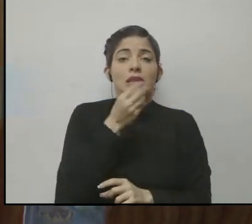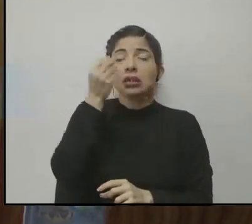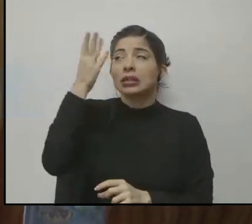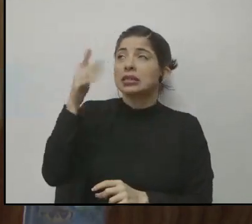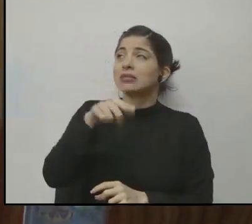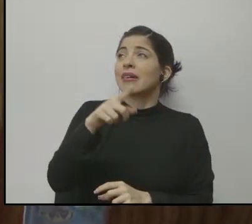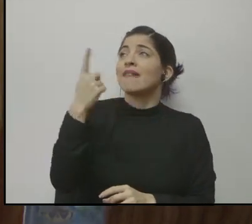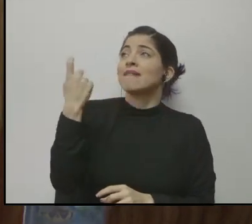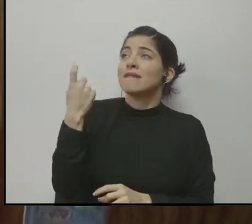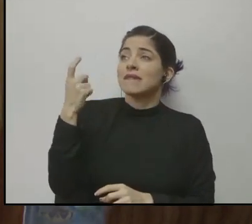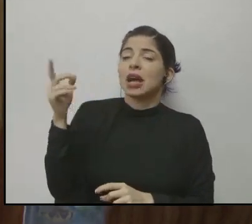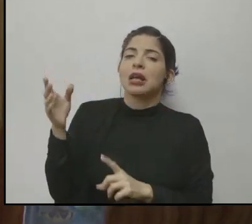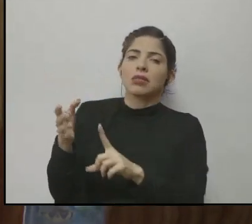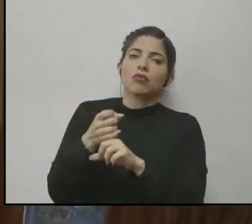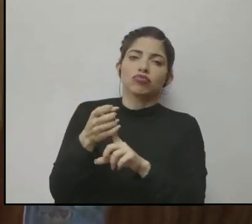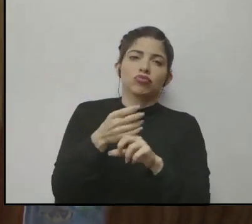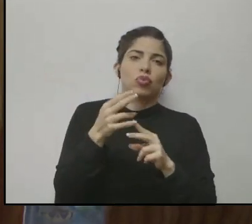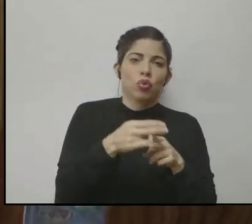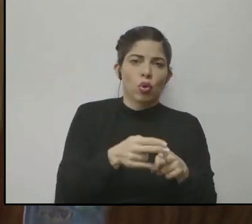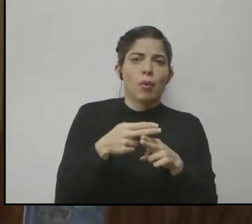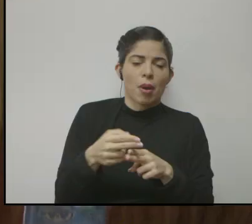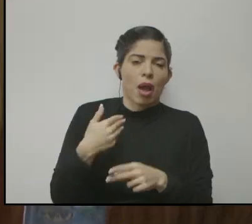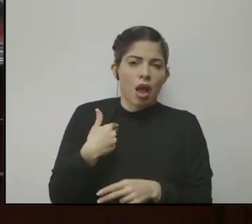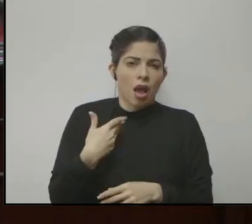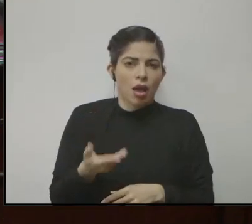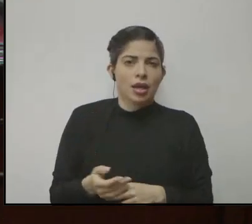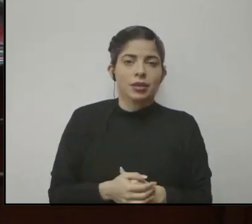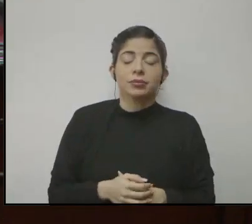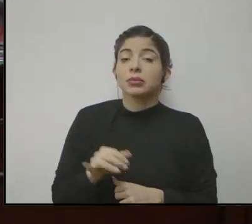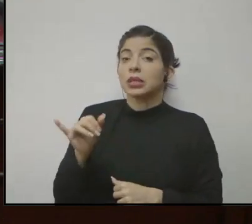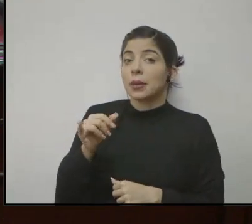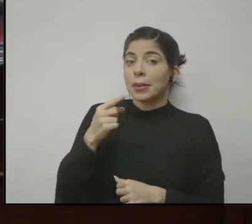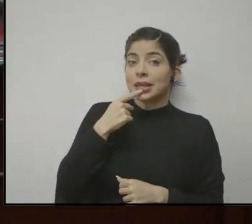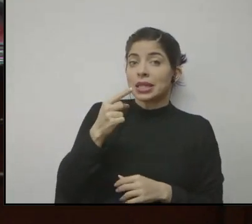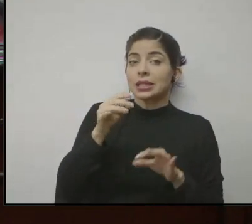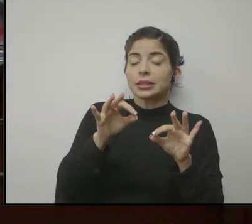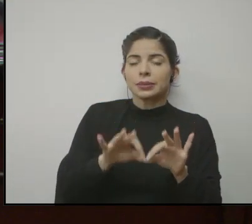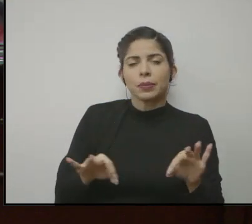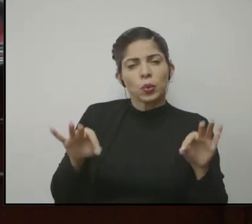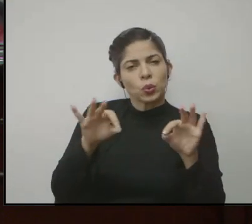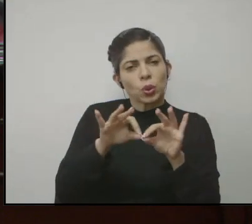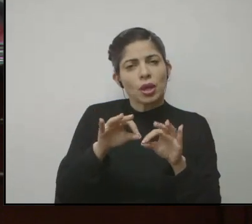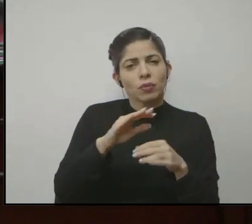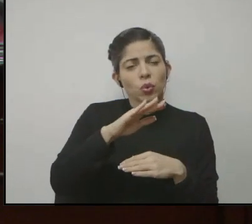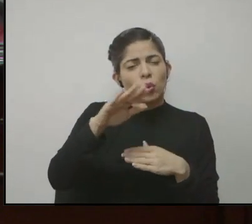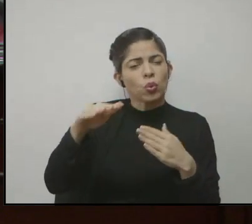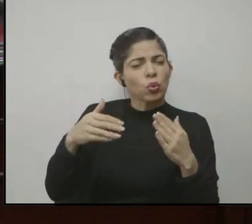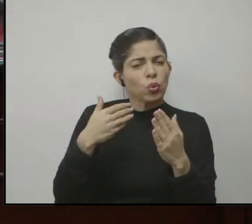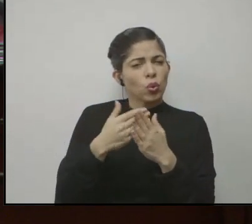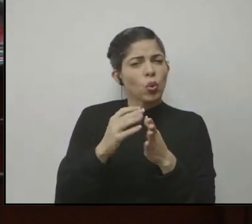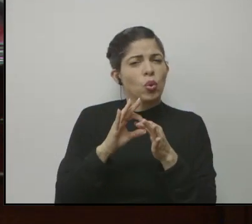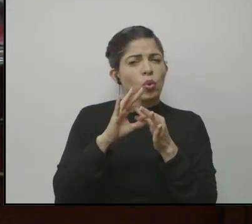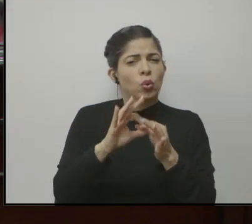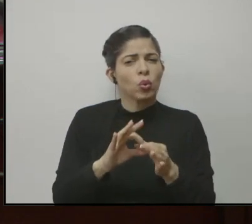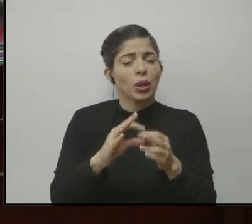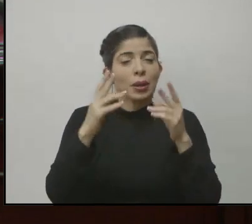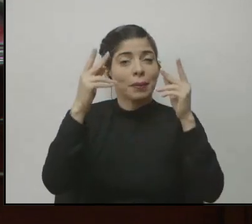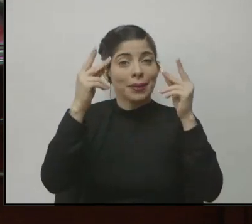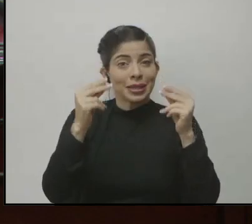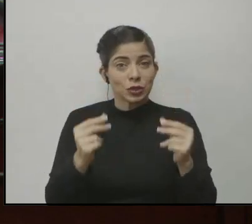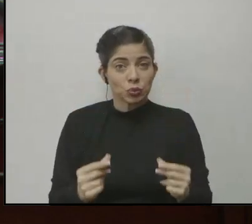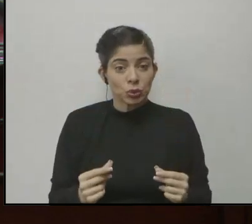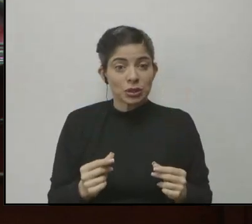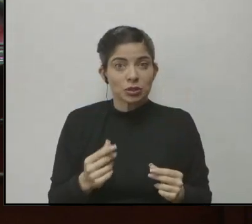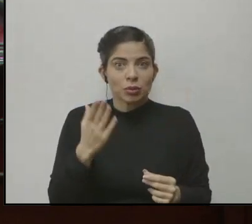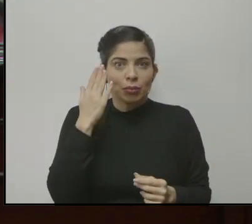falta de ese servicio se hacen los nombramientos. Bueno, y yo decir que es importante todo lo que tiene que ver con la parte presupuestaria